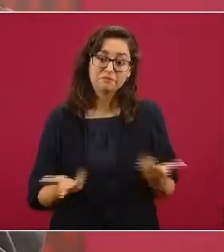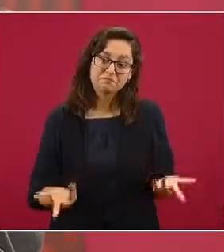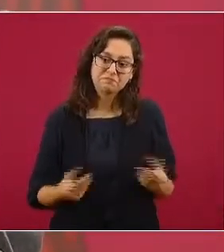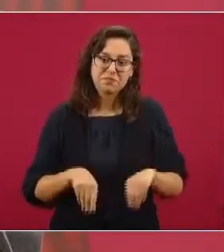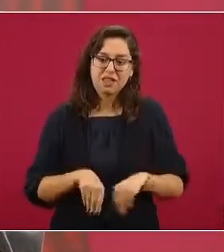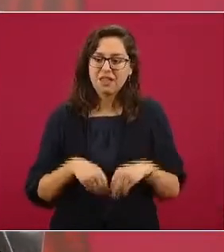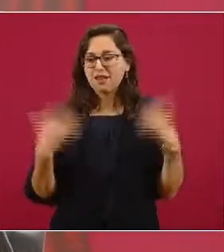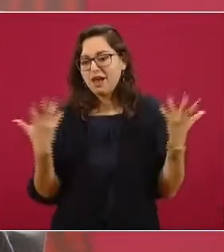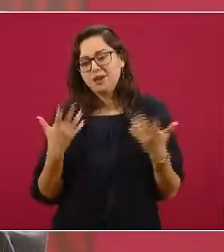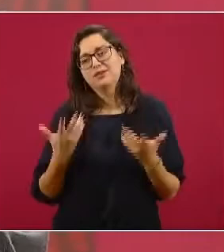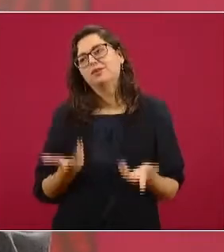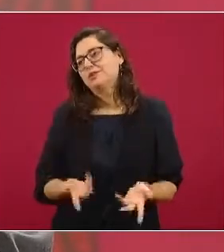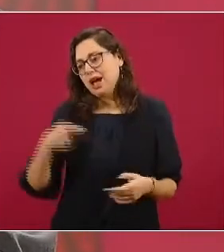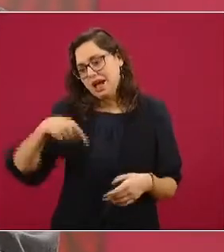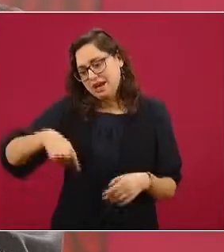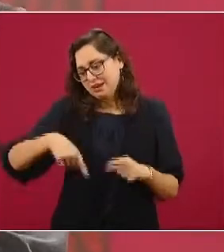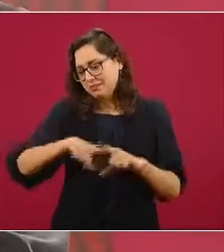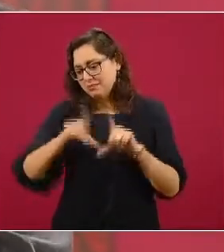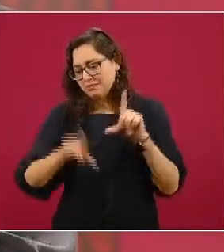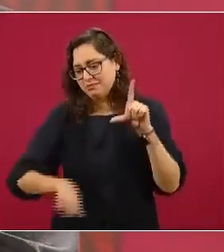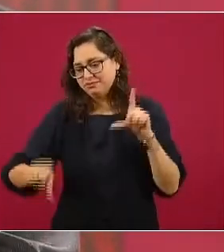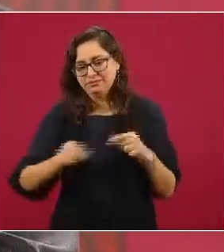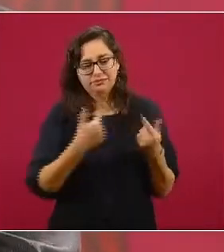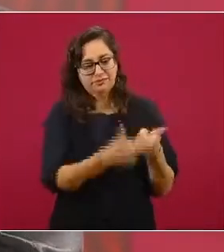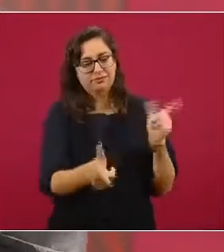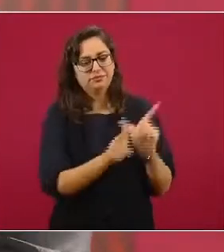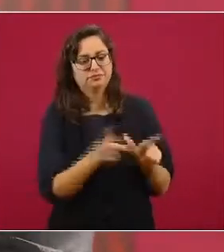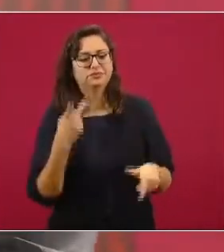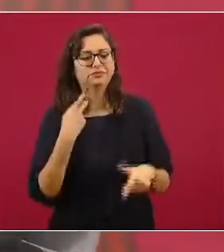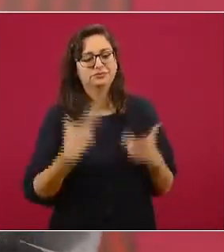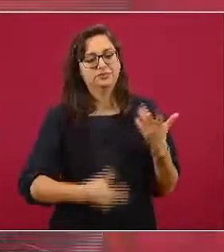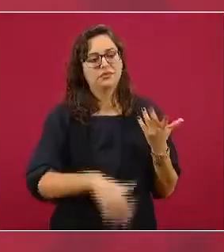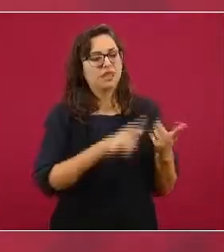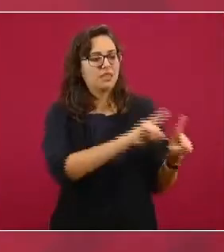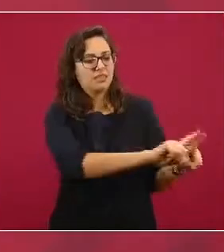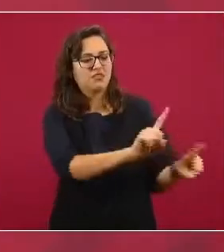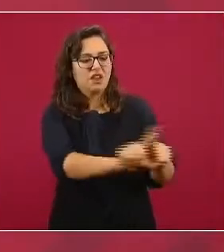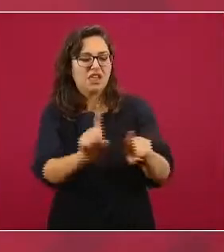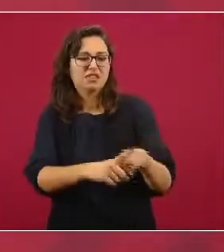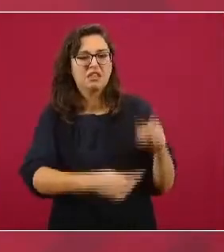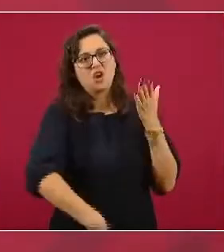aprovechan para decirles